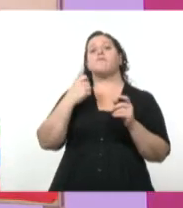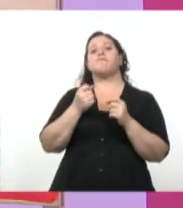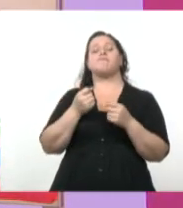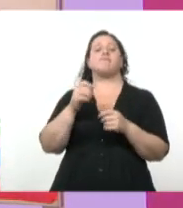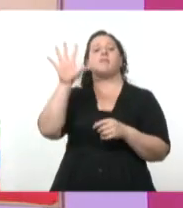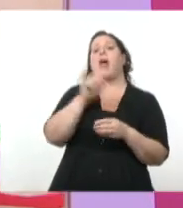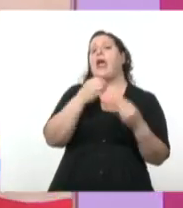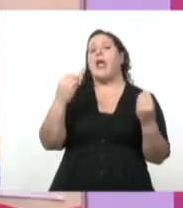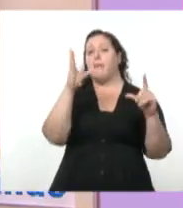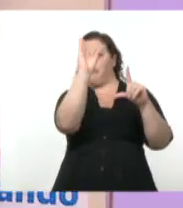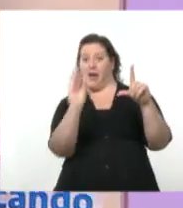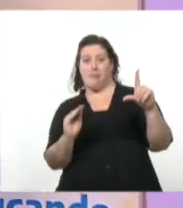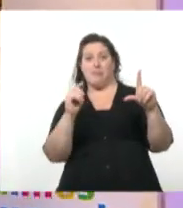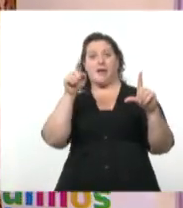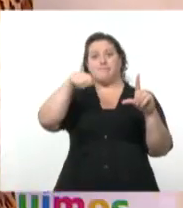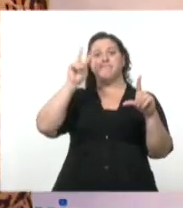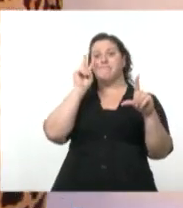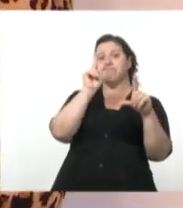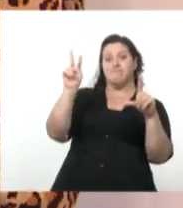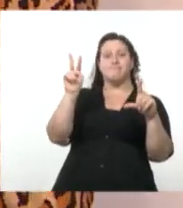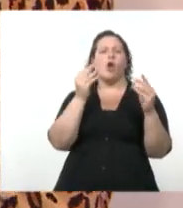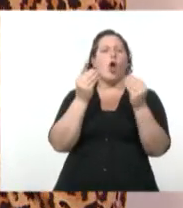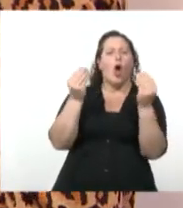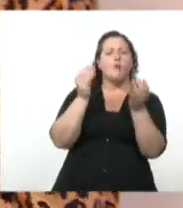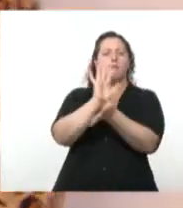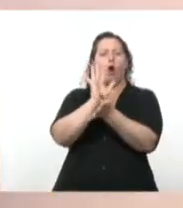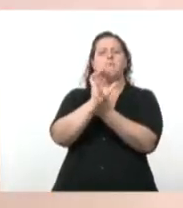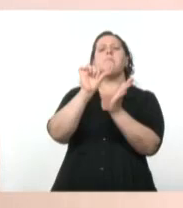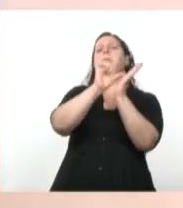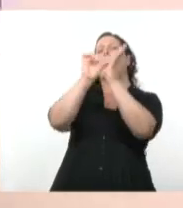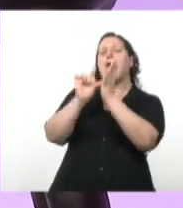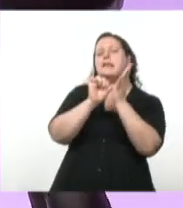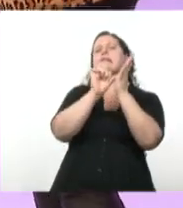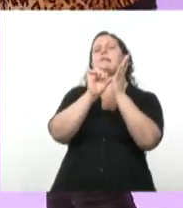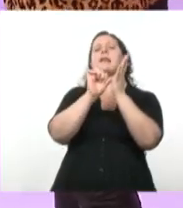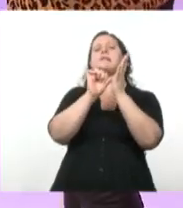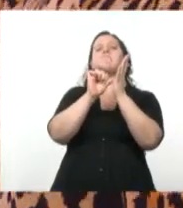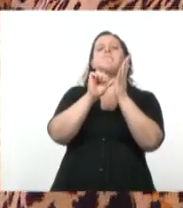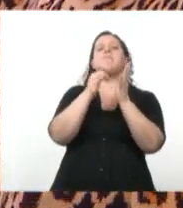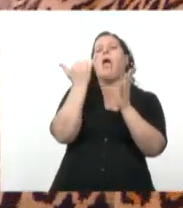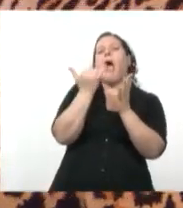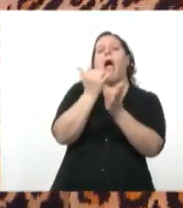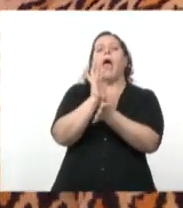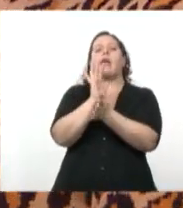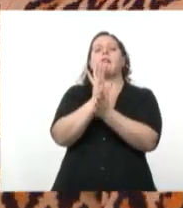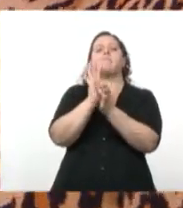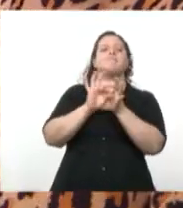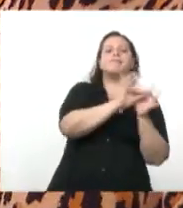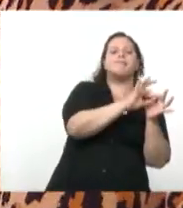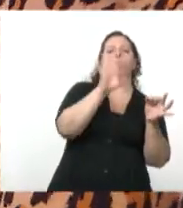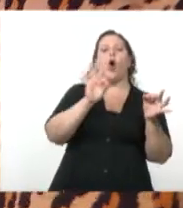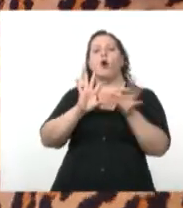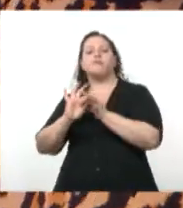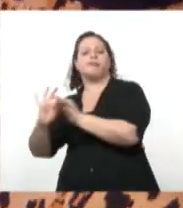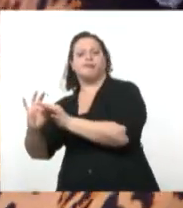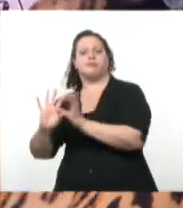los espacios rojos son los espacios controlados por la Unión Soviética y los espacios